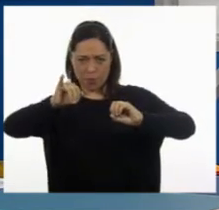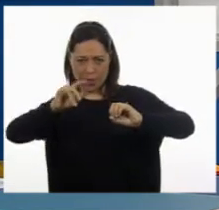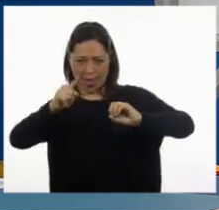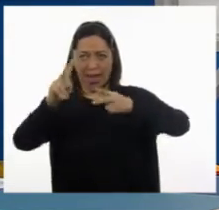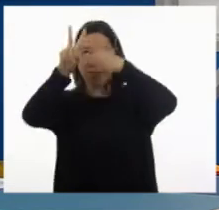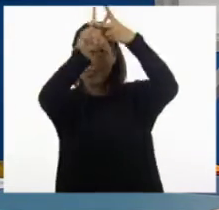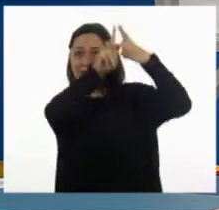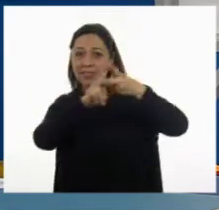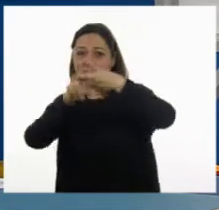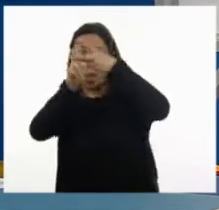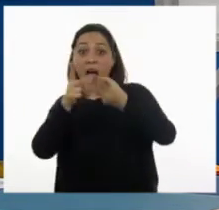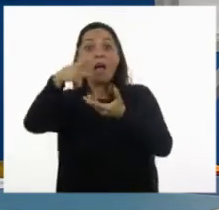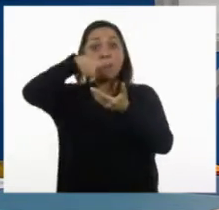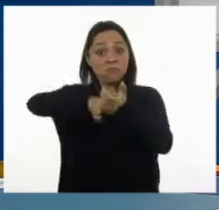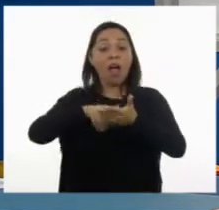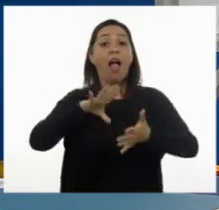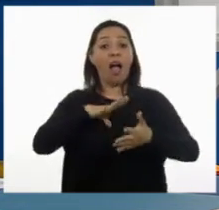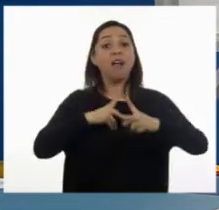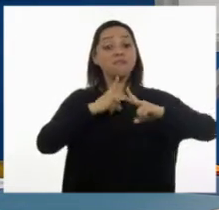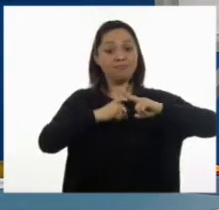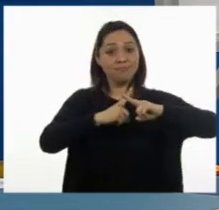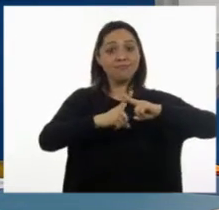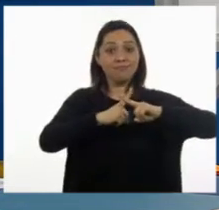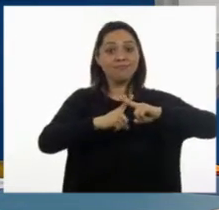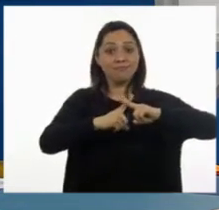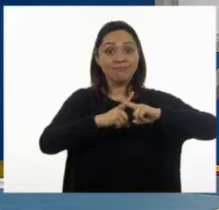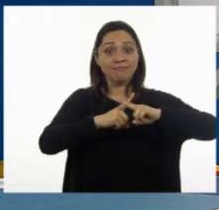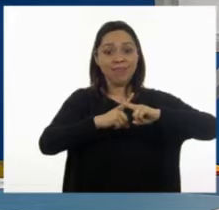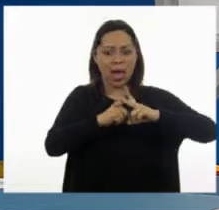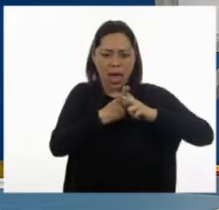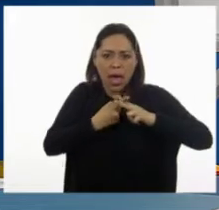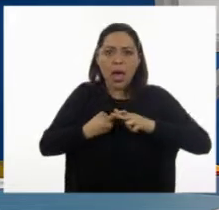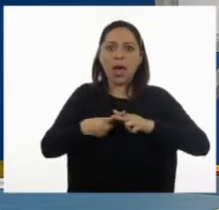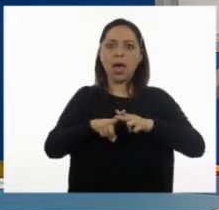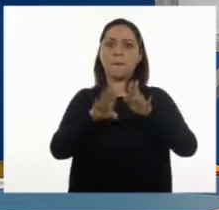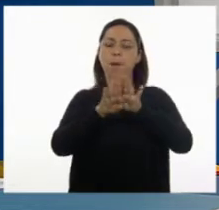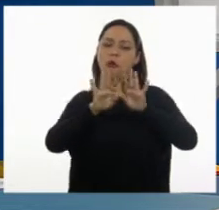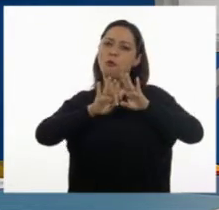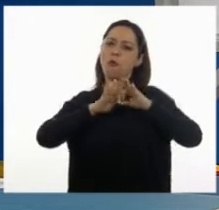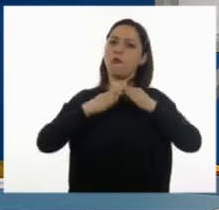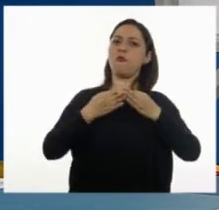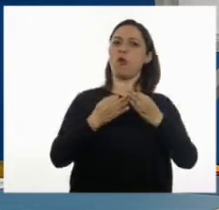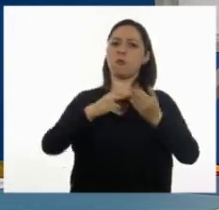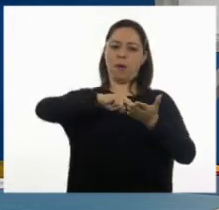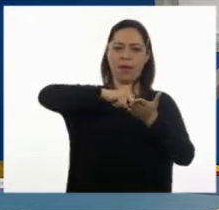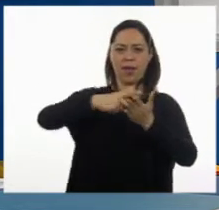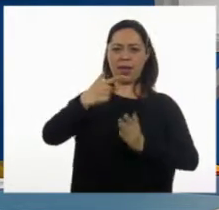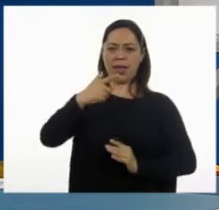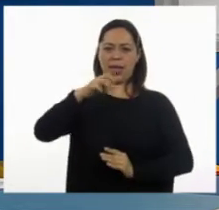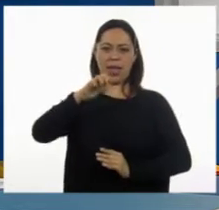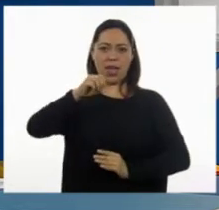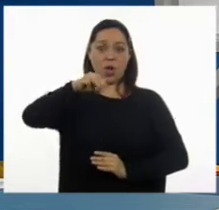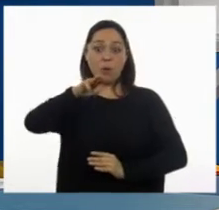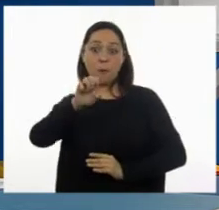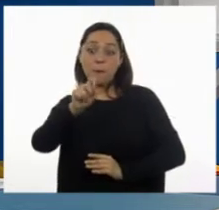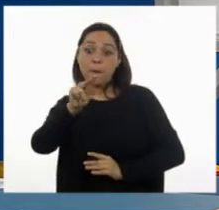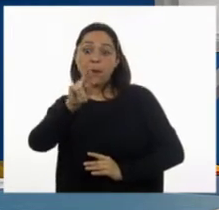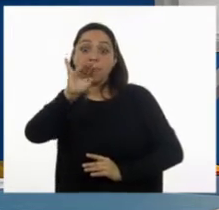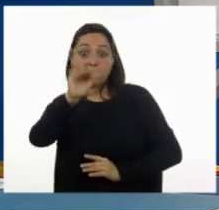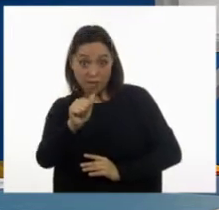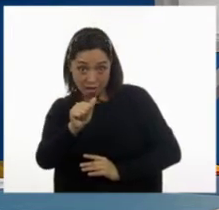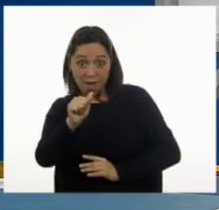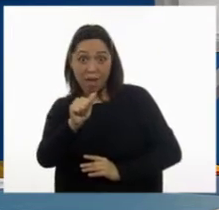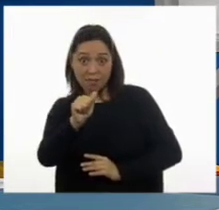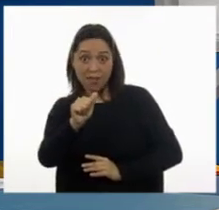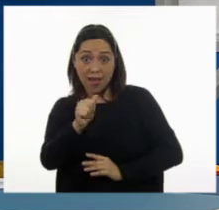los métodos matemáticos que se han desarrollado desde la geometría. Tanto es así que usamos esas herramientas para ir de